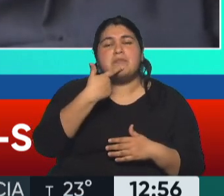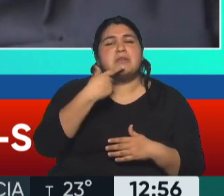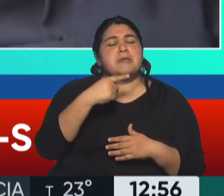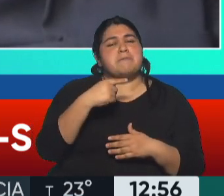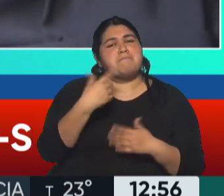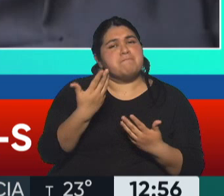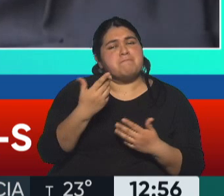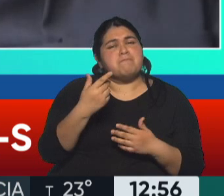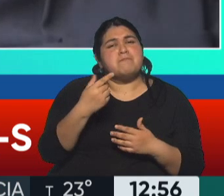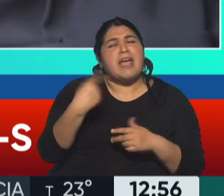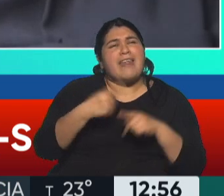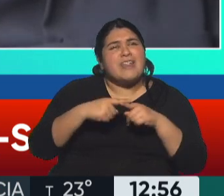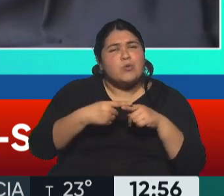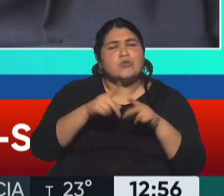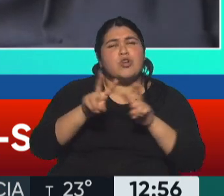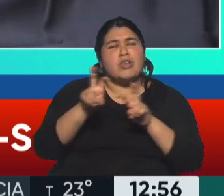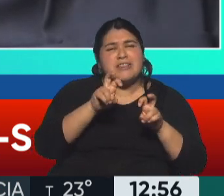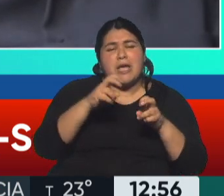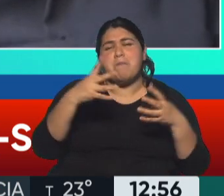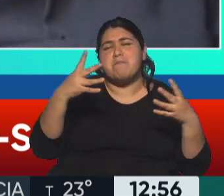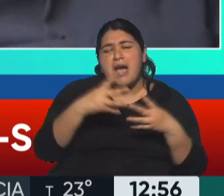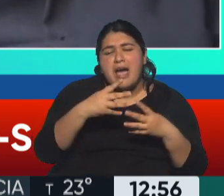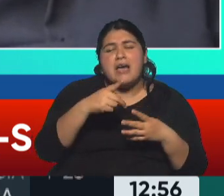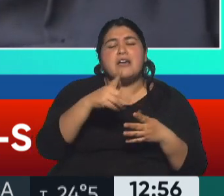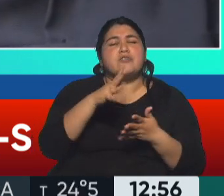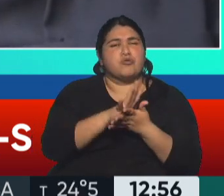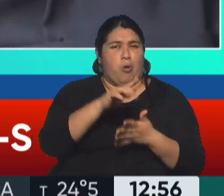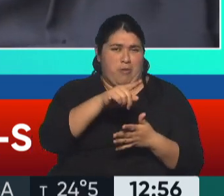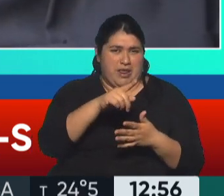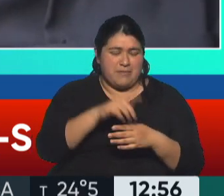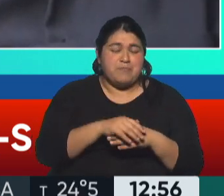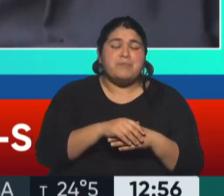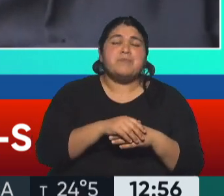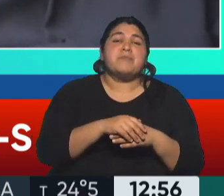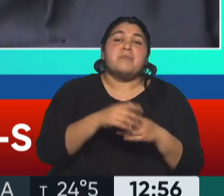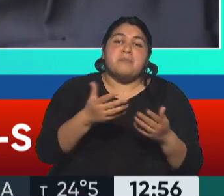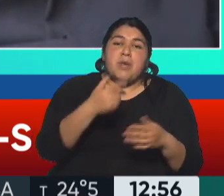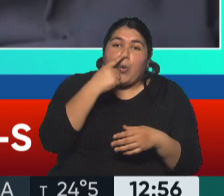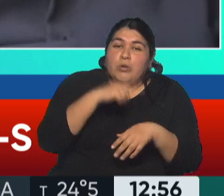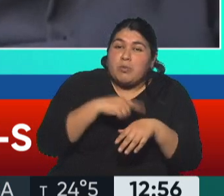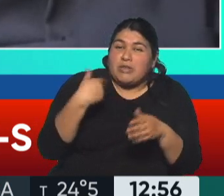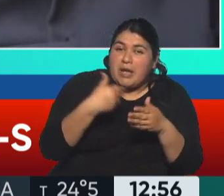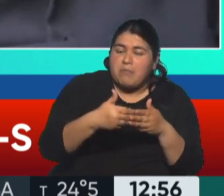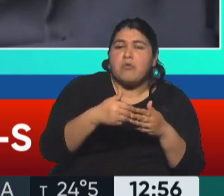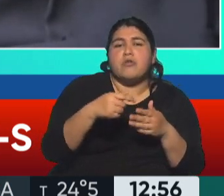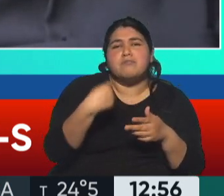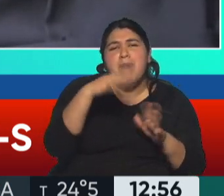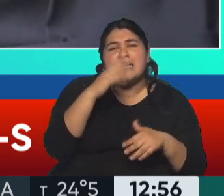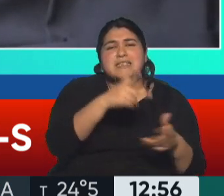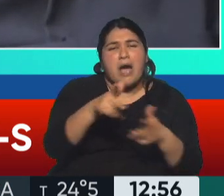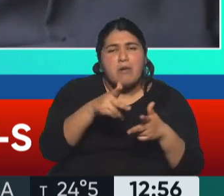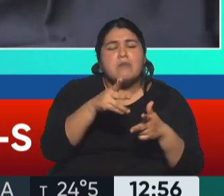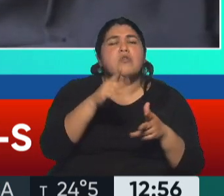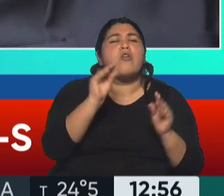hemos tenido mucha discusión sobre la guerra contra el terrorismo en este país últimamente. Hemos hablado del